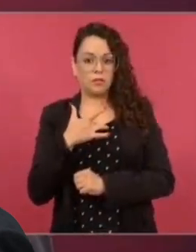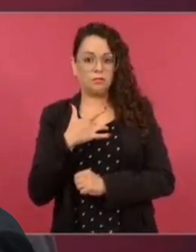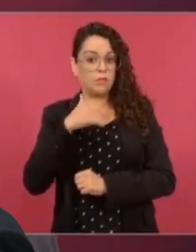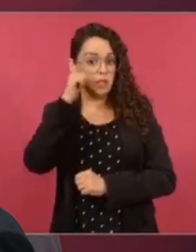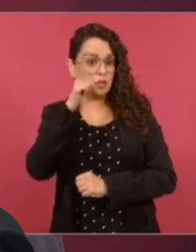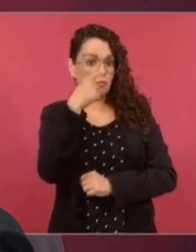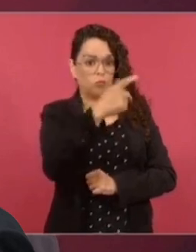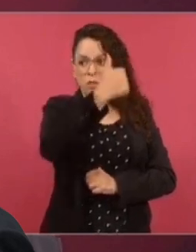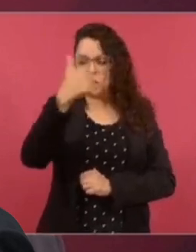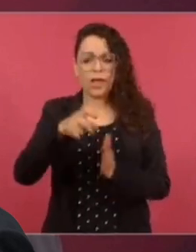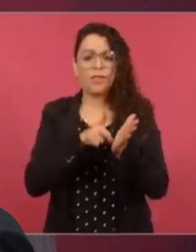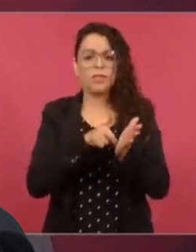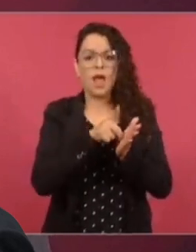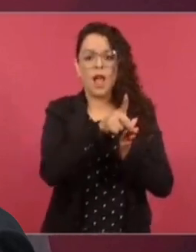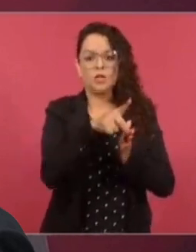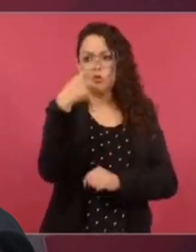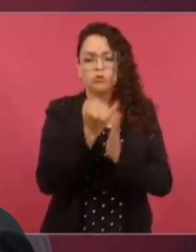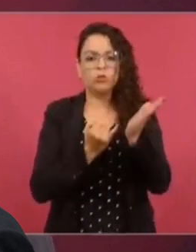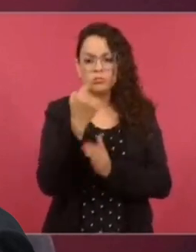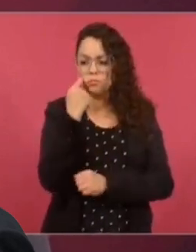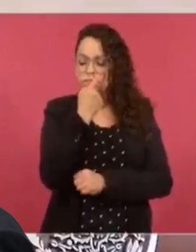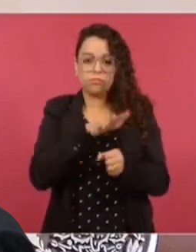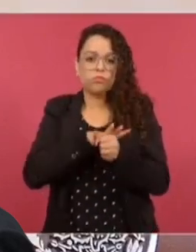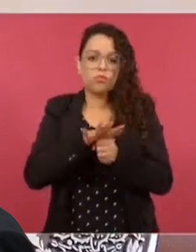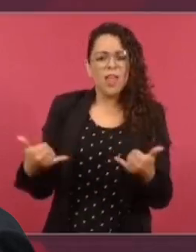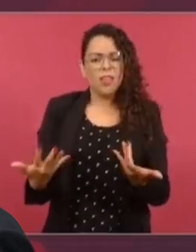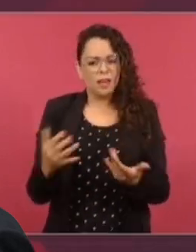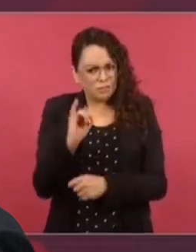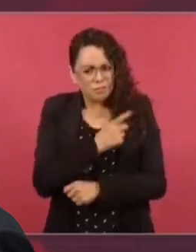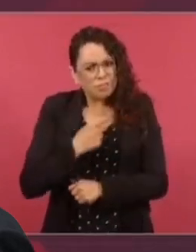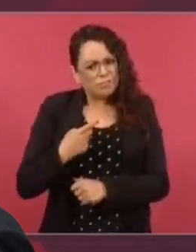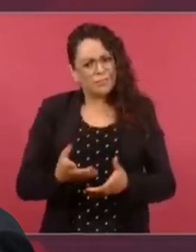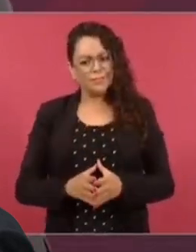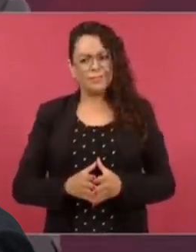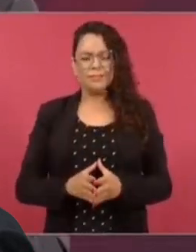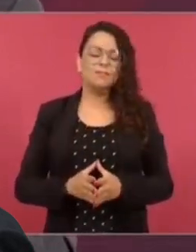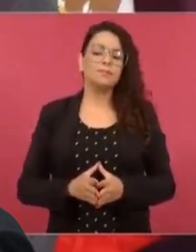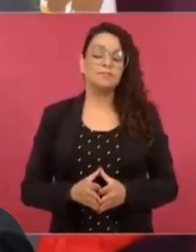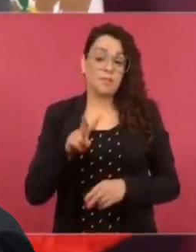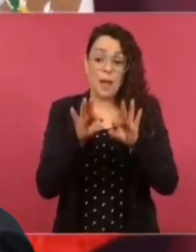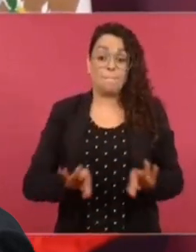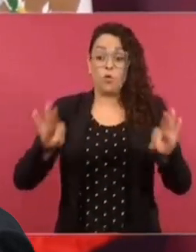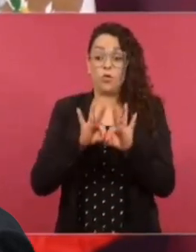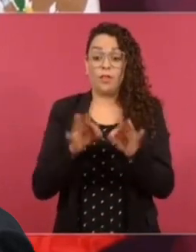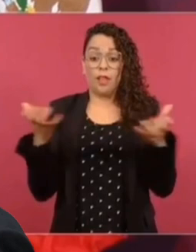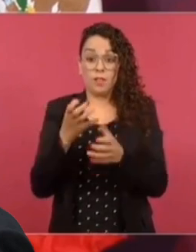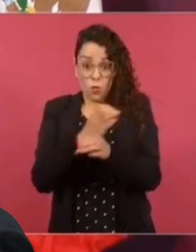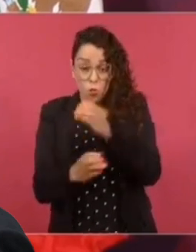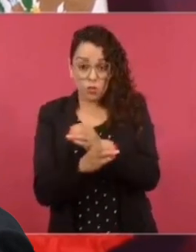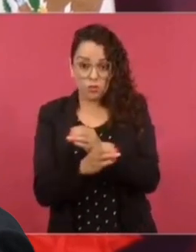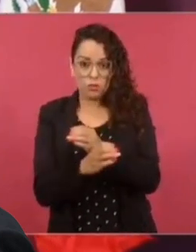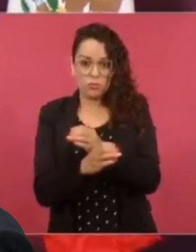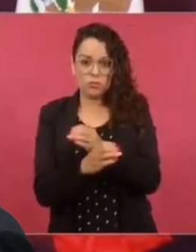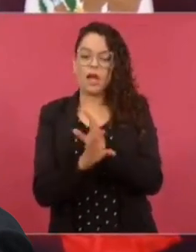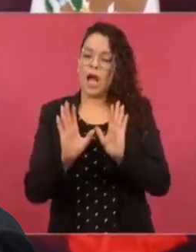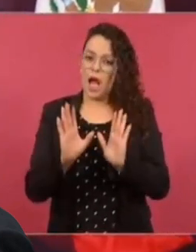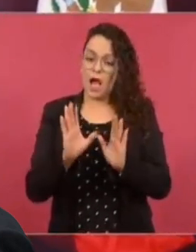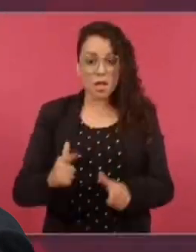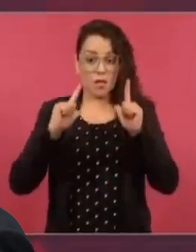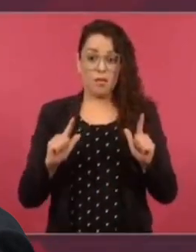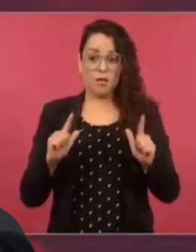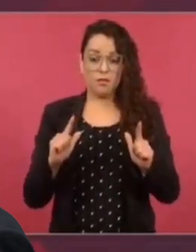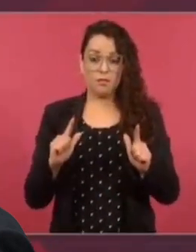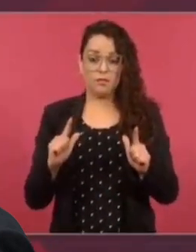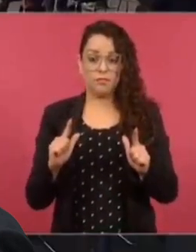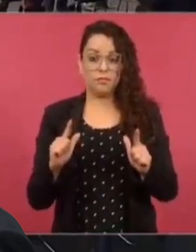Más que eso, la libertad no se implora, la libertad se conquista. Las cosas importantes se hacen con razón, pero también con pasión.